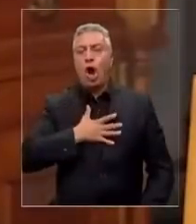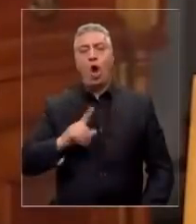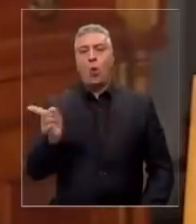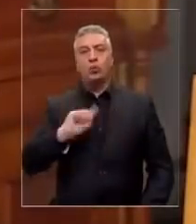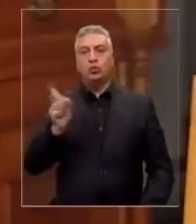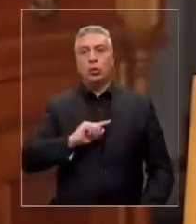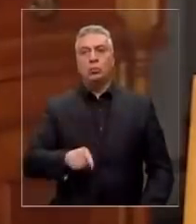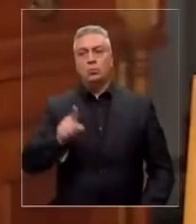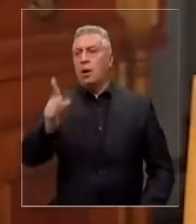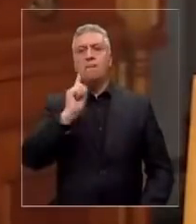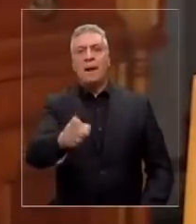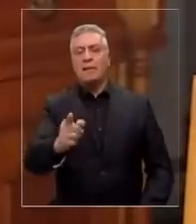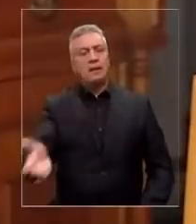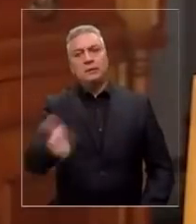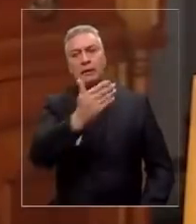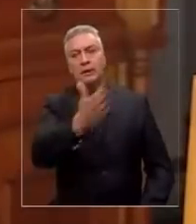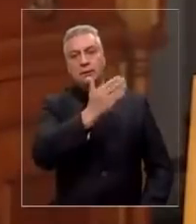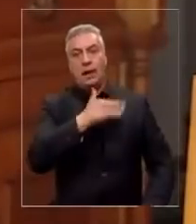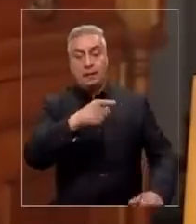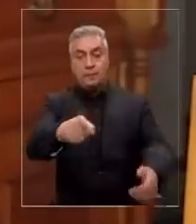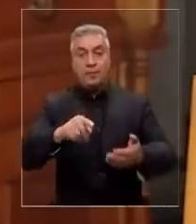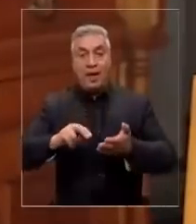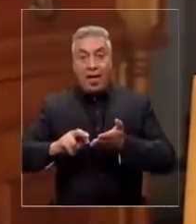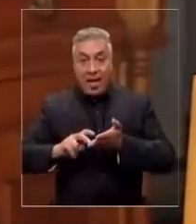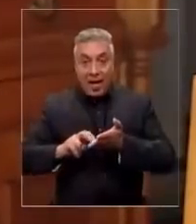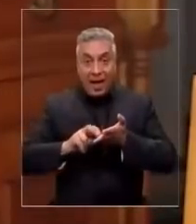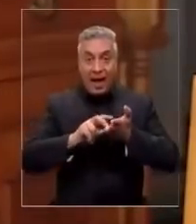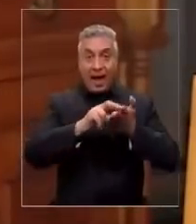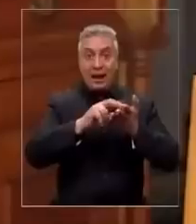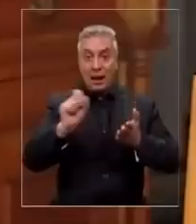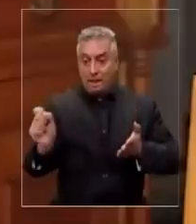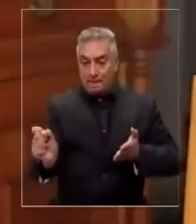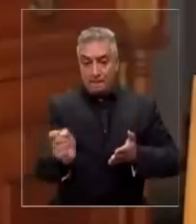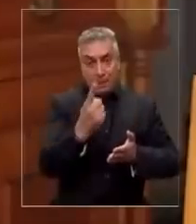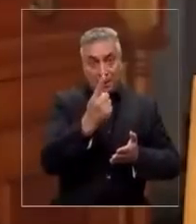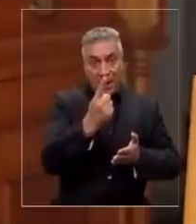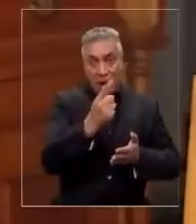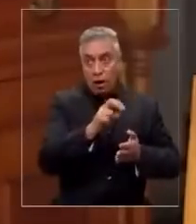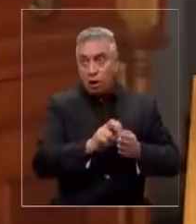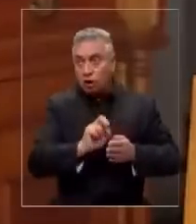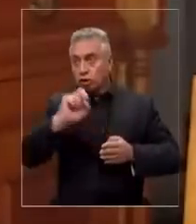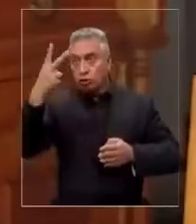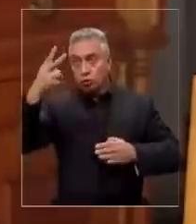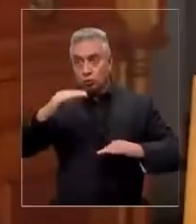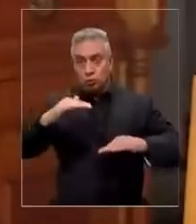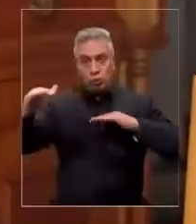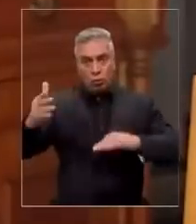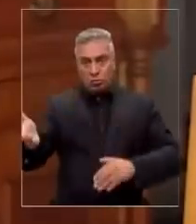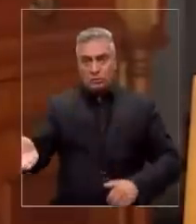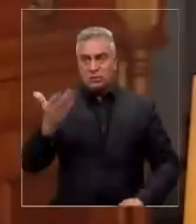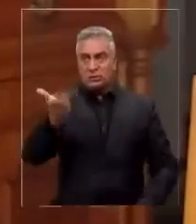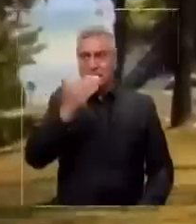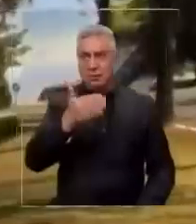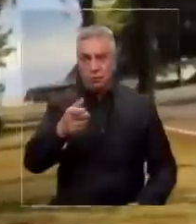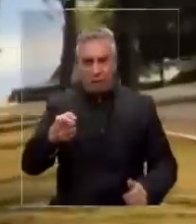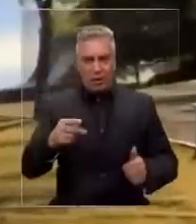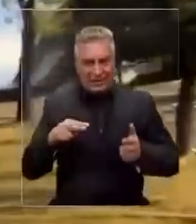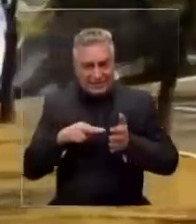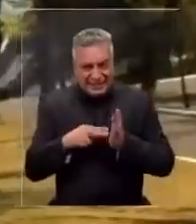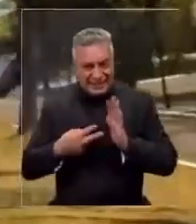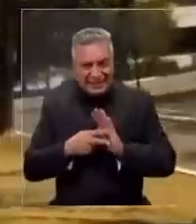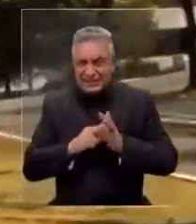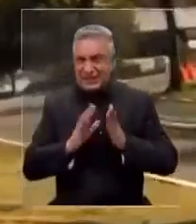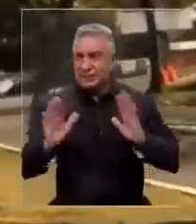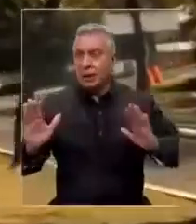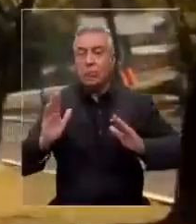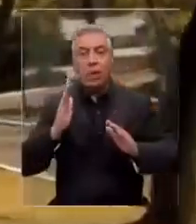Y lo hizo sacar al igual que las escaleras que conducen del primero al segundo nivel. O sea, era... estábamos en crisis. Tenía